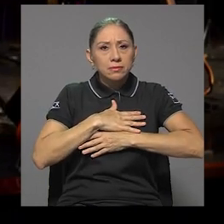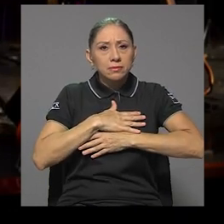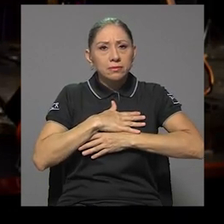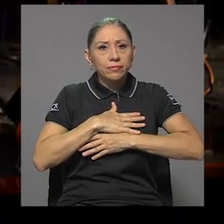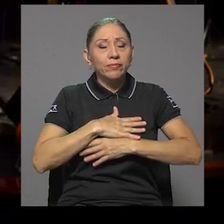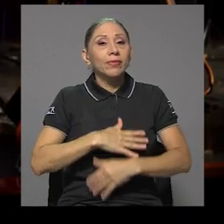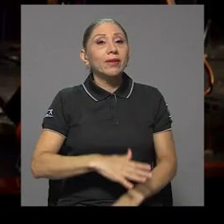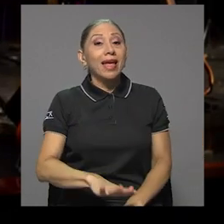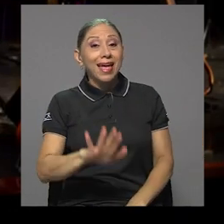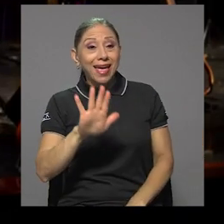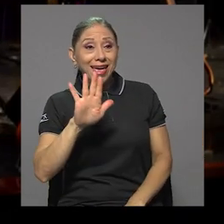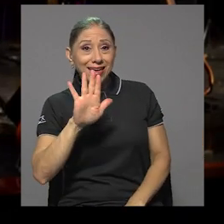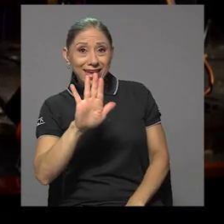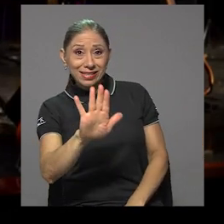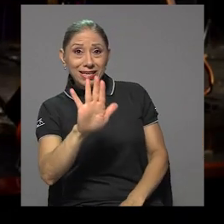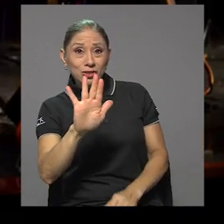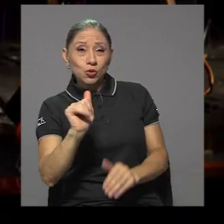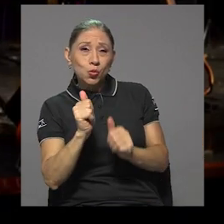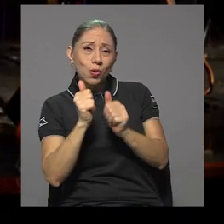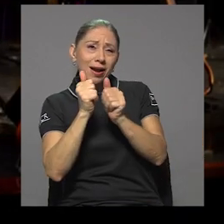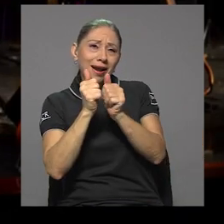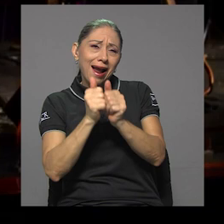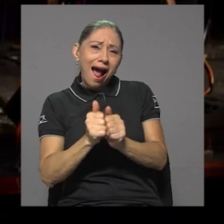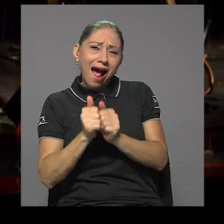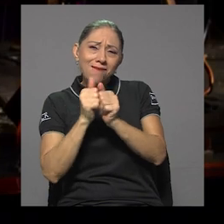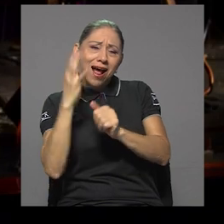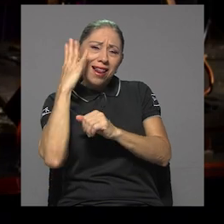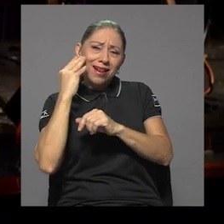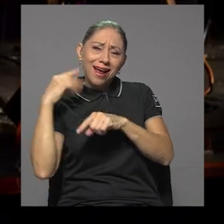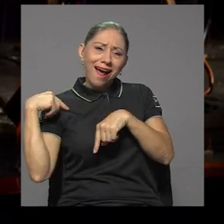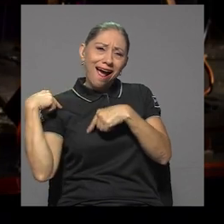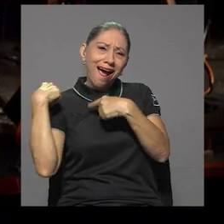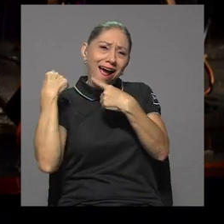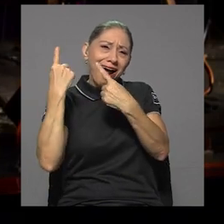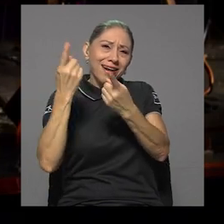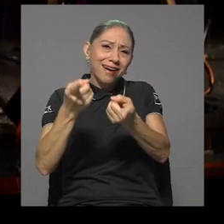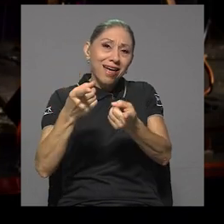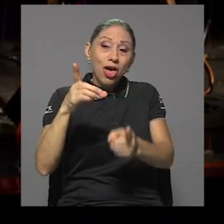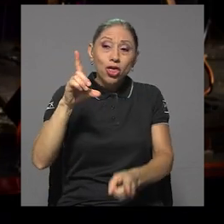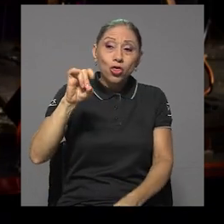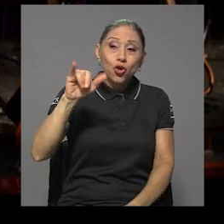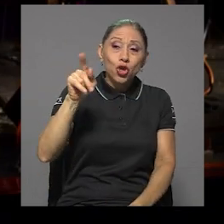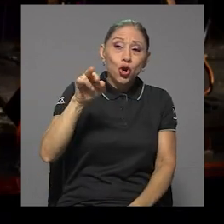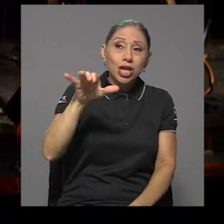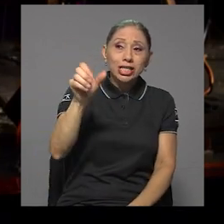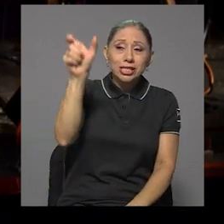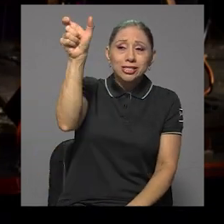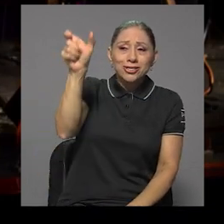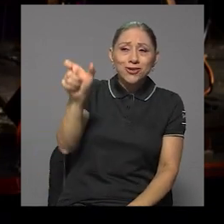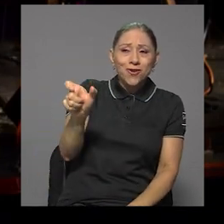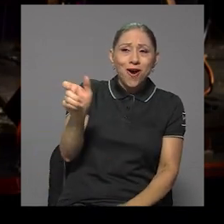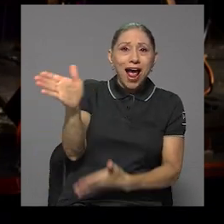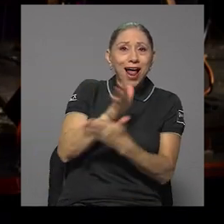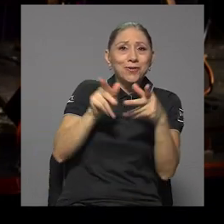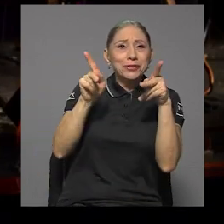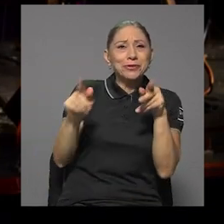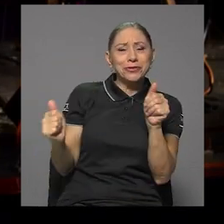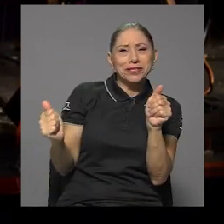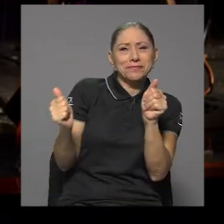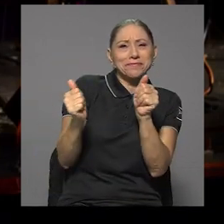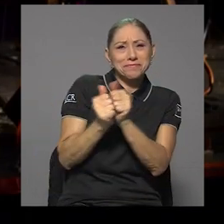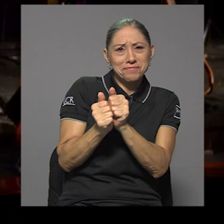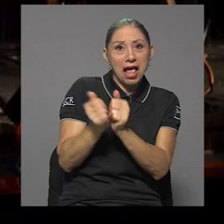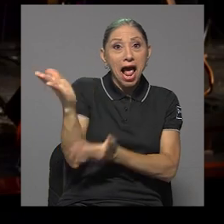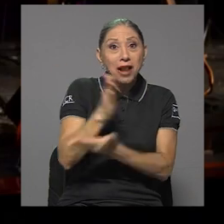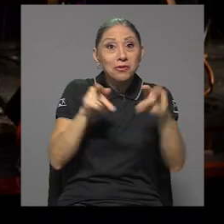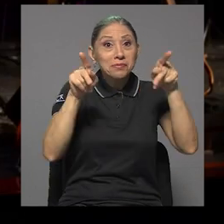En ese su cabalgar, don Dionisio halló cómplices. Algunos figuran aquí en este